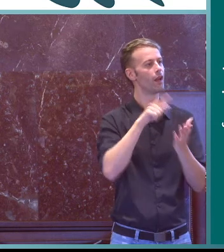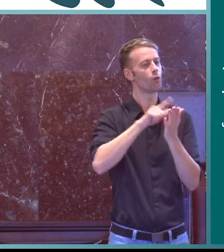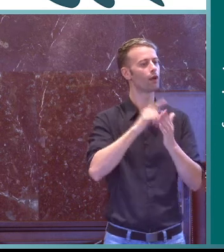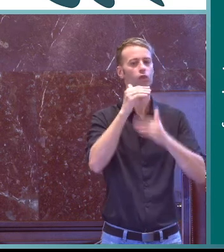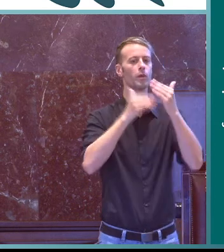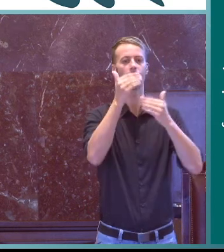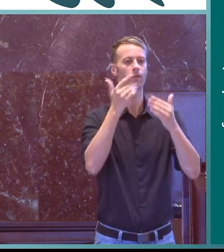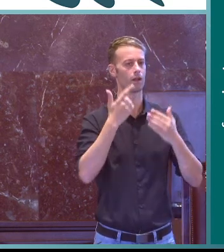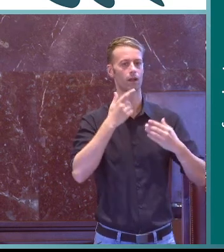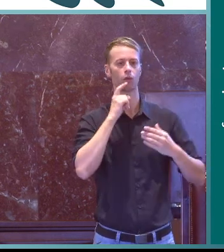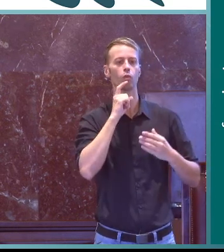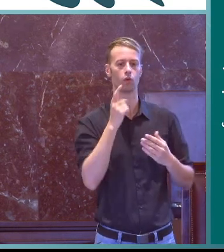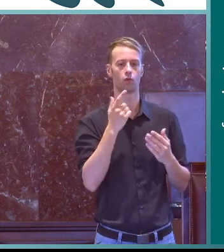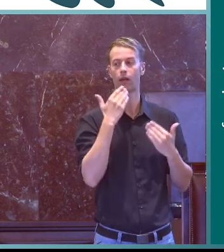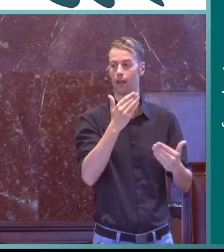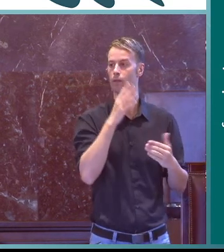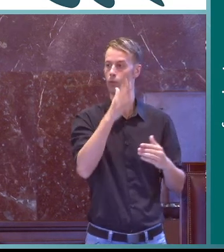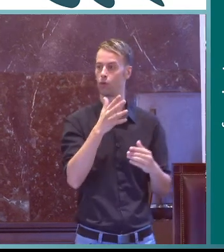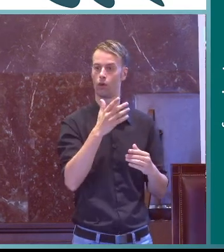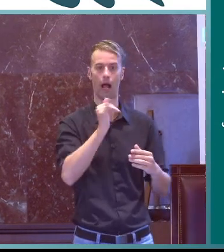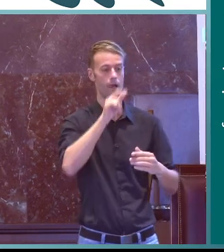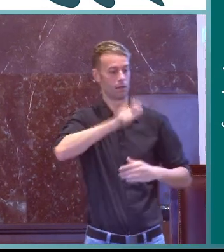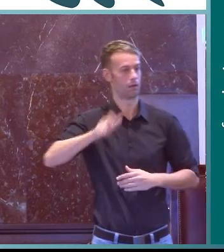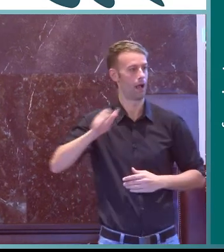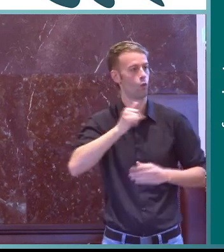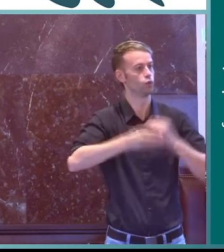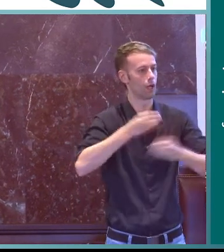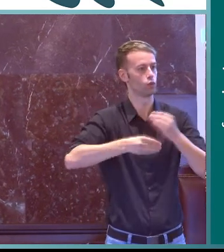hay tres formas en que puede morir una lengua